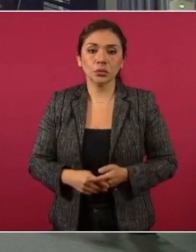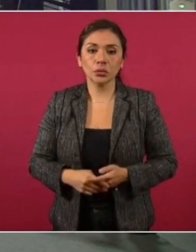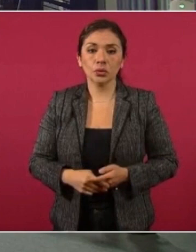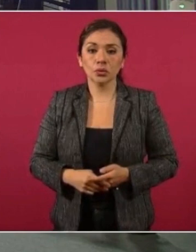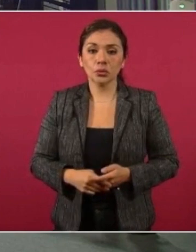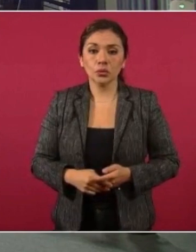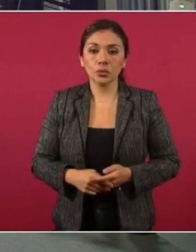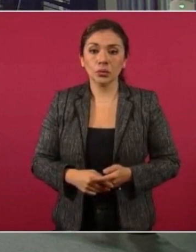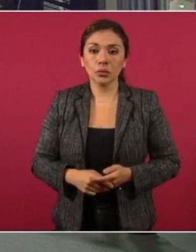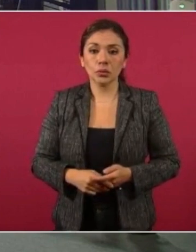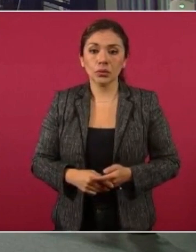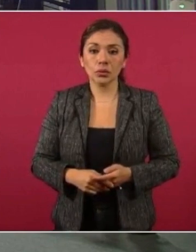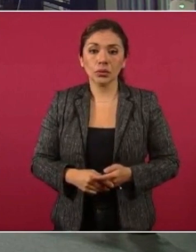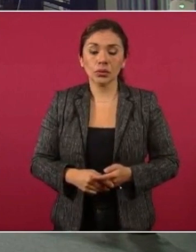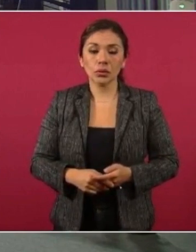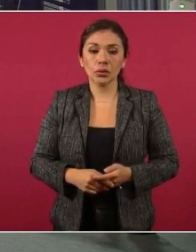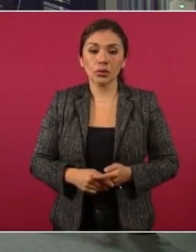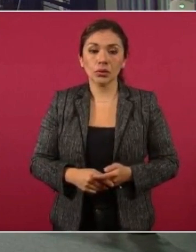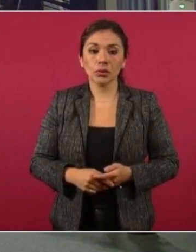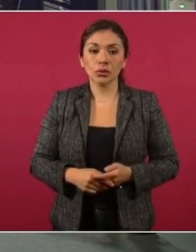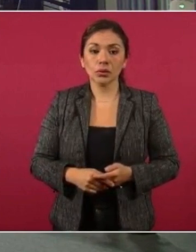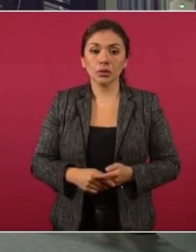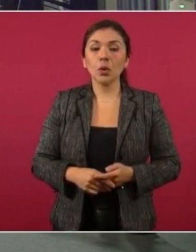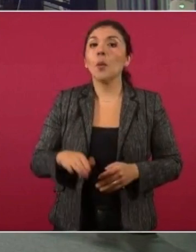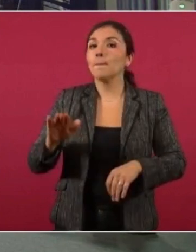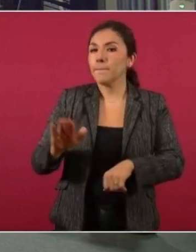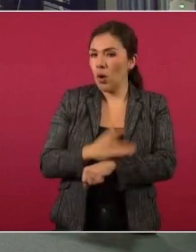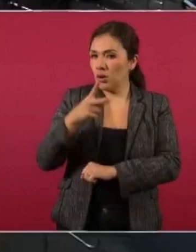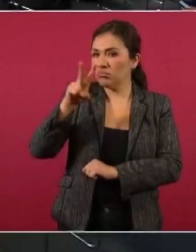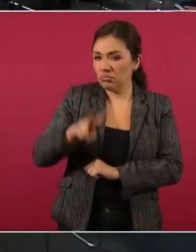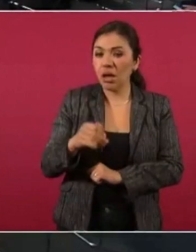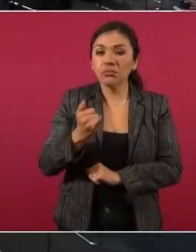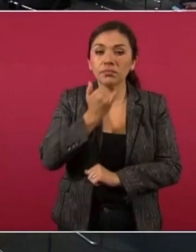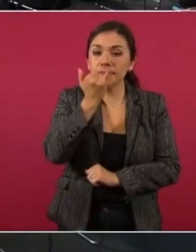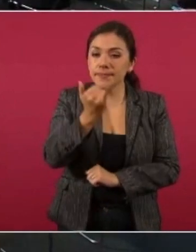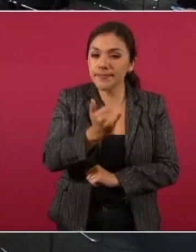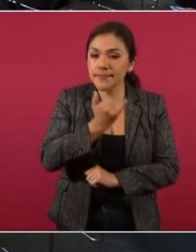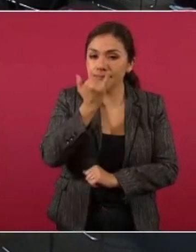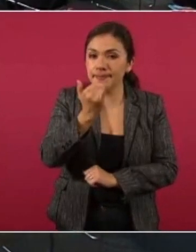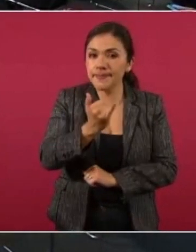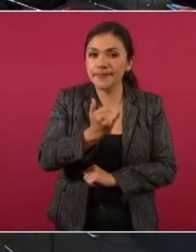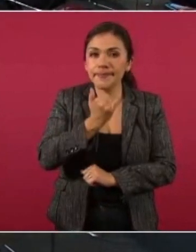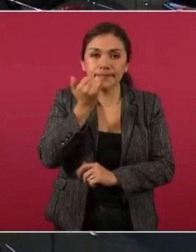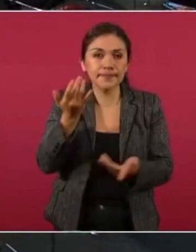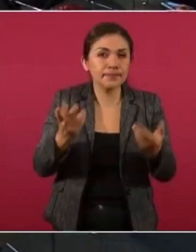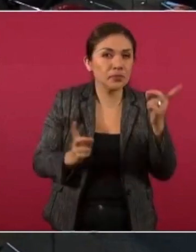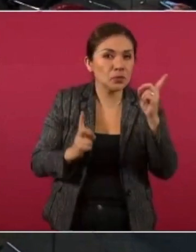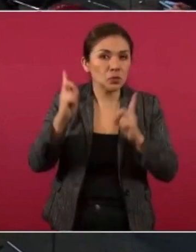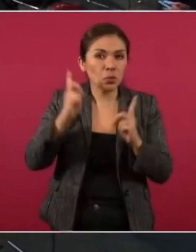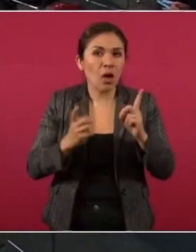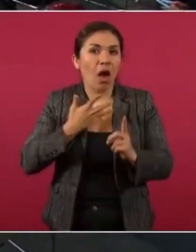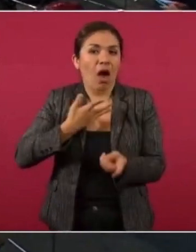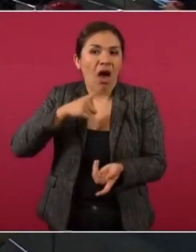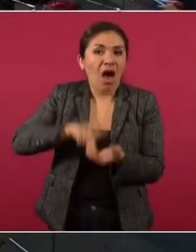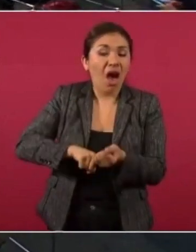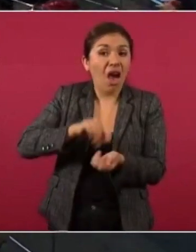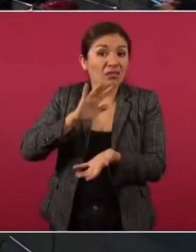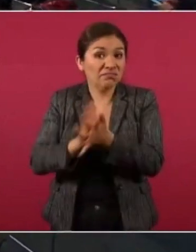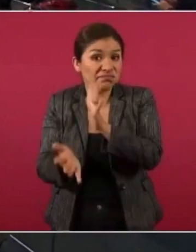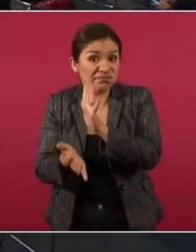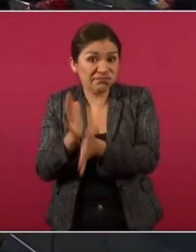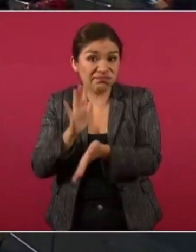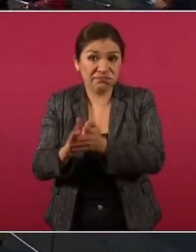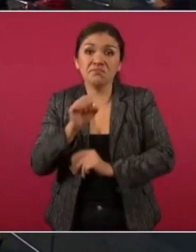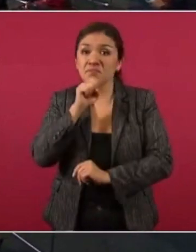Porque hay sospechas de complicidad, como